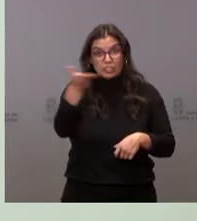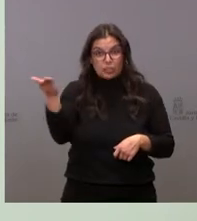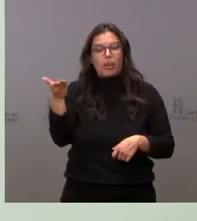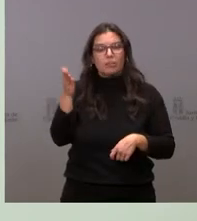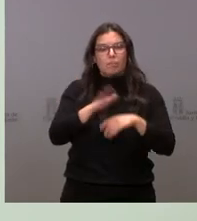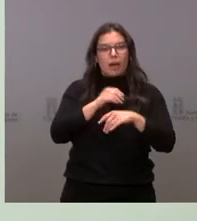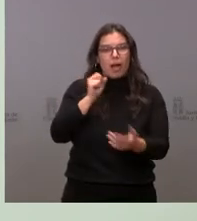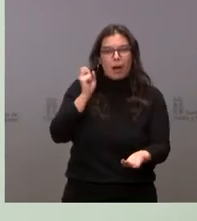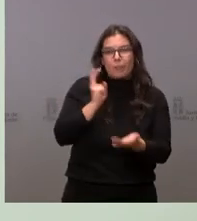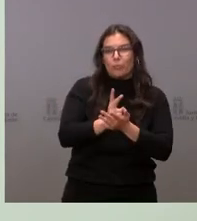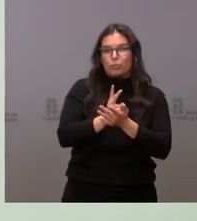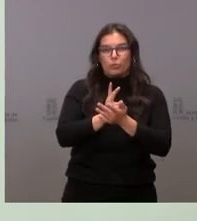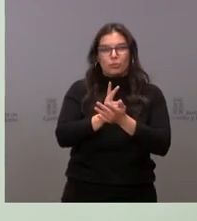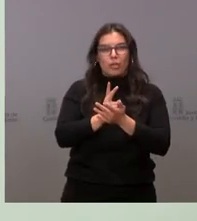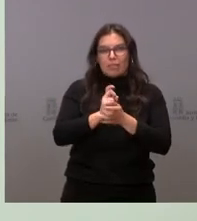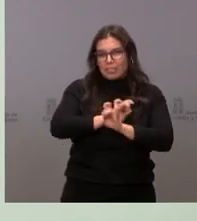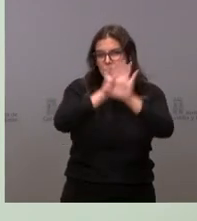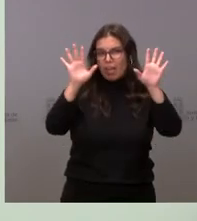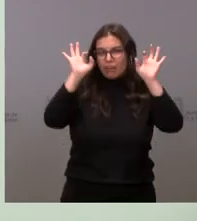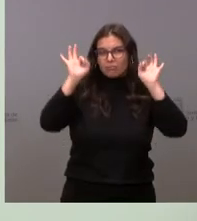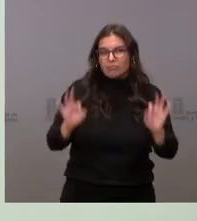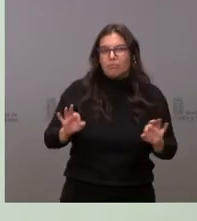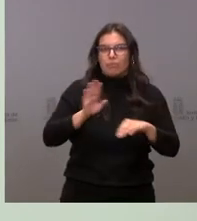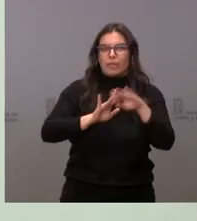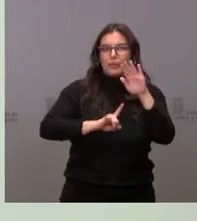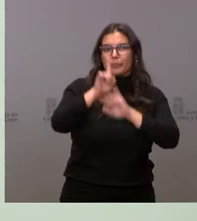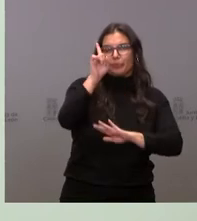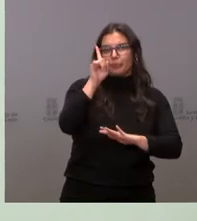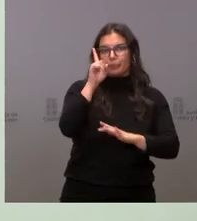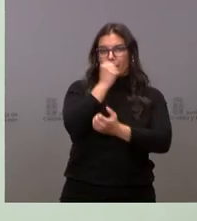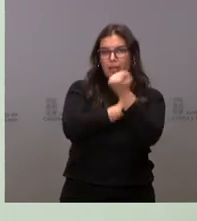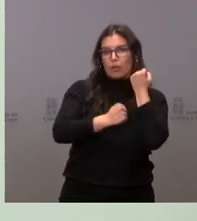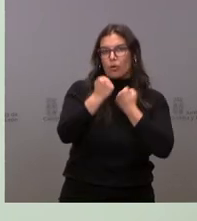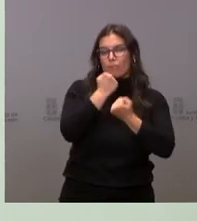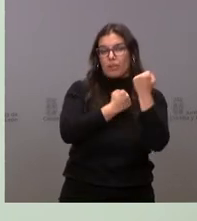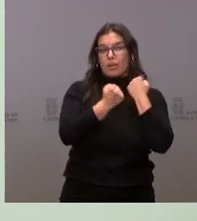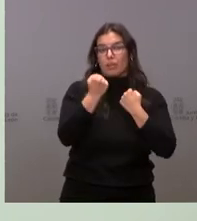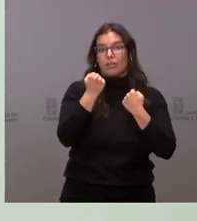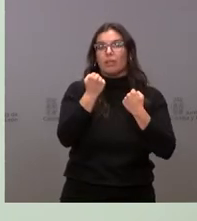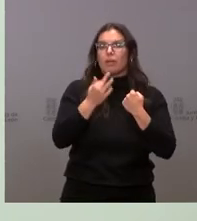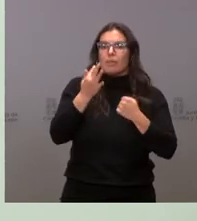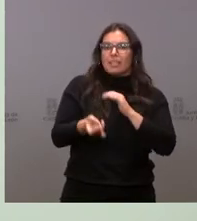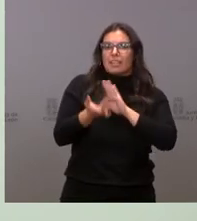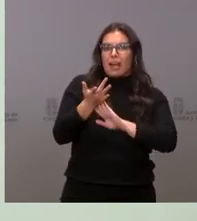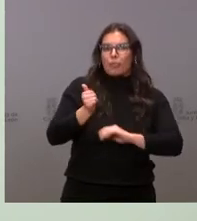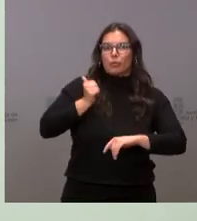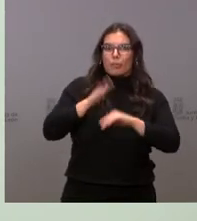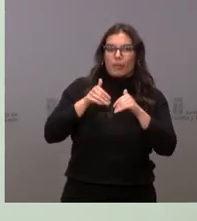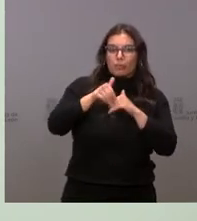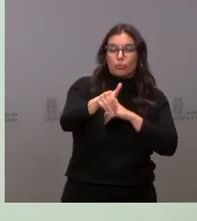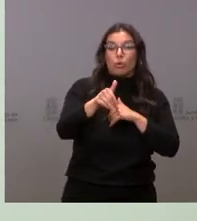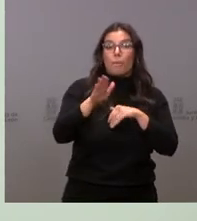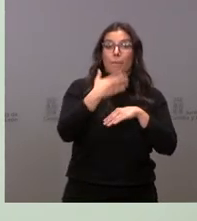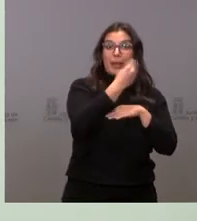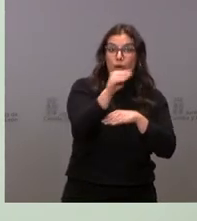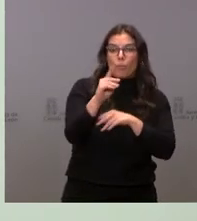apostar ya claramente por la recuperación económica y generar oportunidades de futuro, tanto a los jóvenes